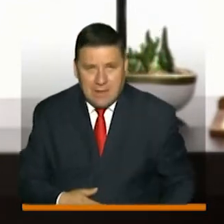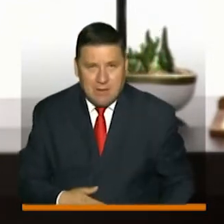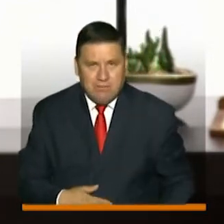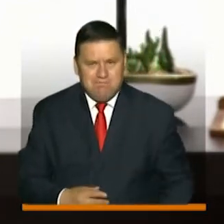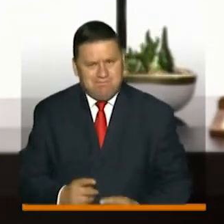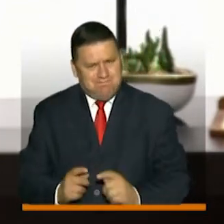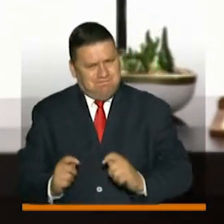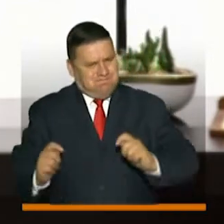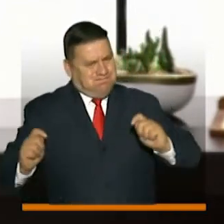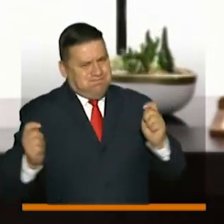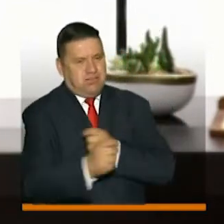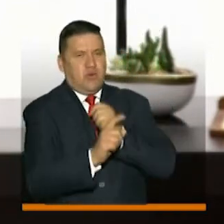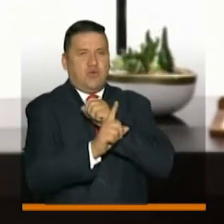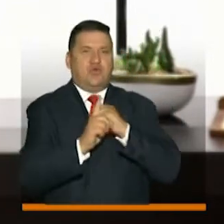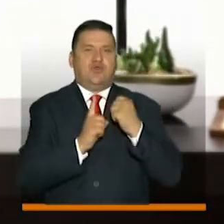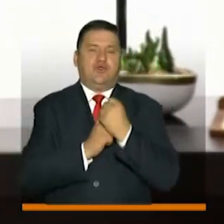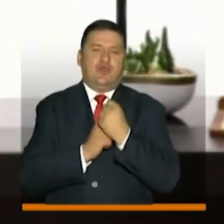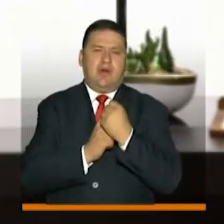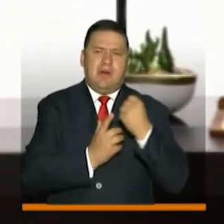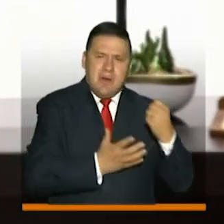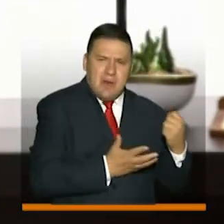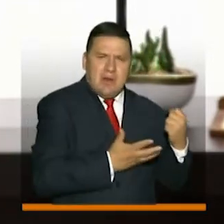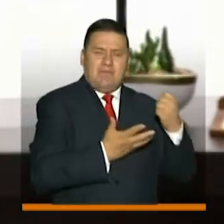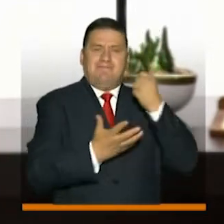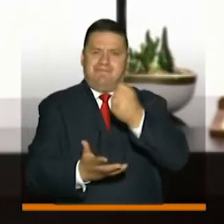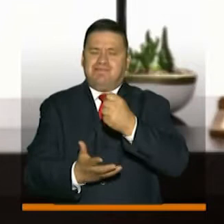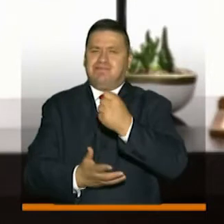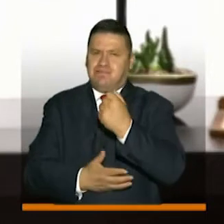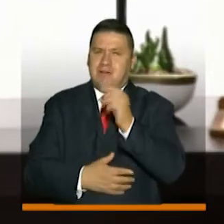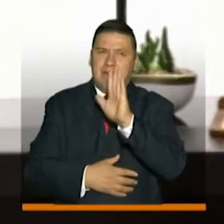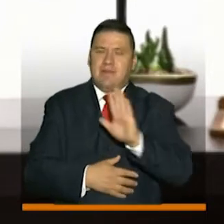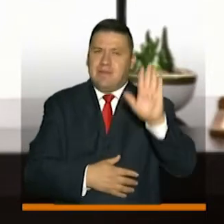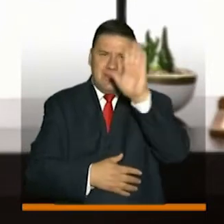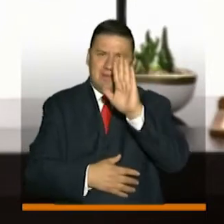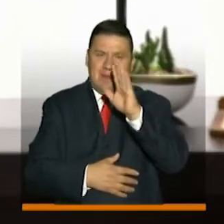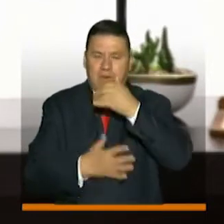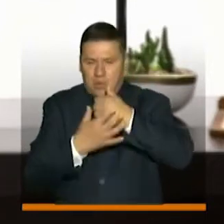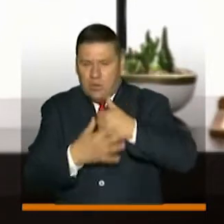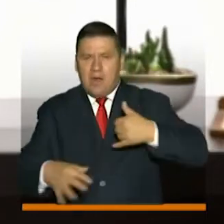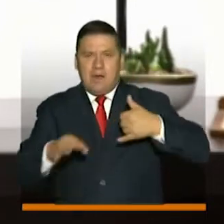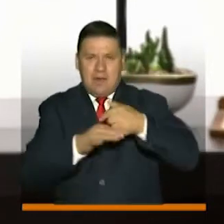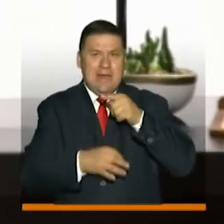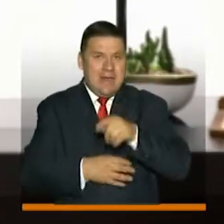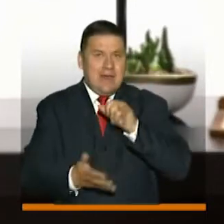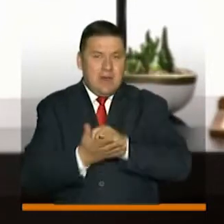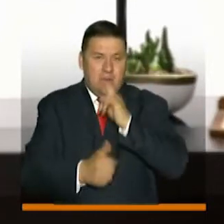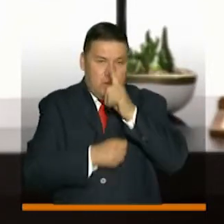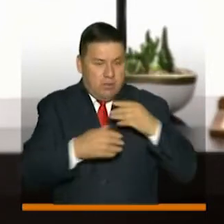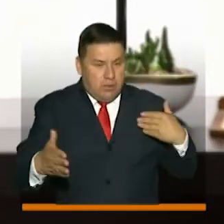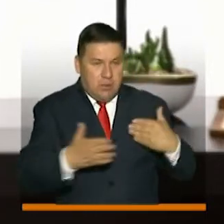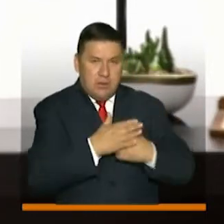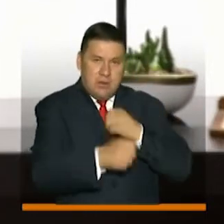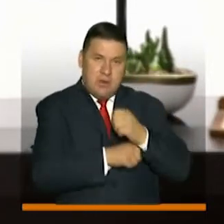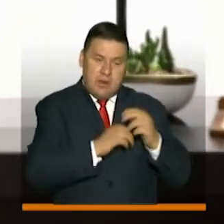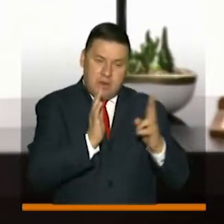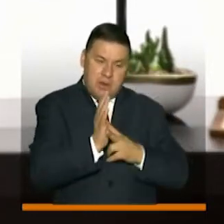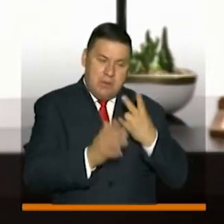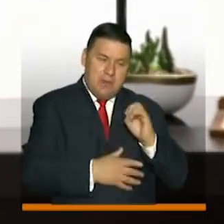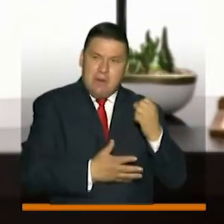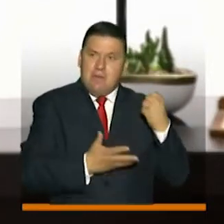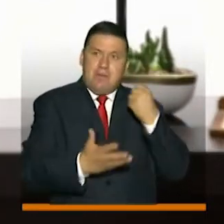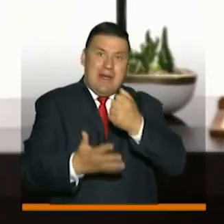transformación social, la inversión que usted ha hecho en el departamento del Guaviare en este año 2020,